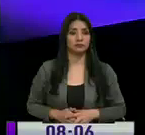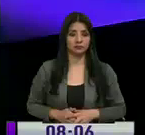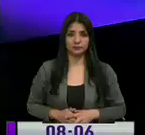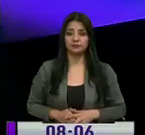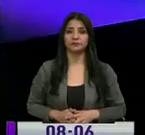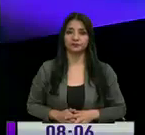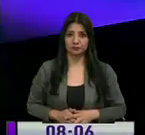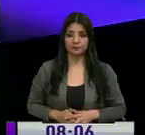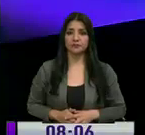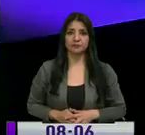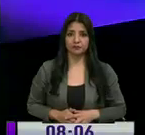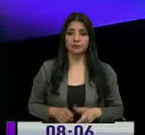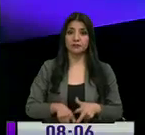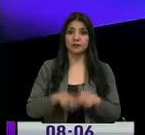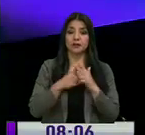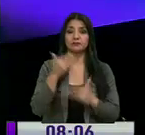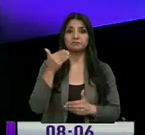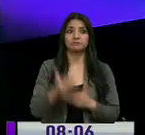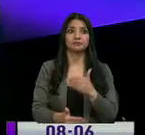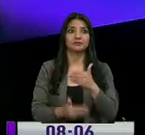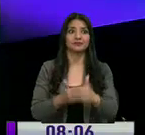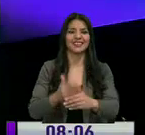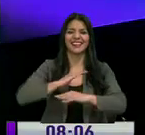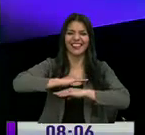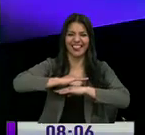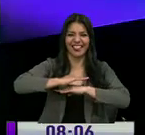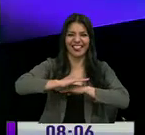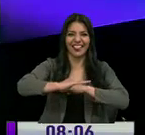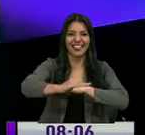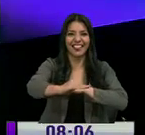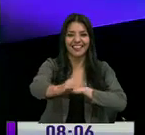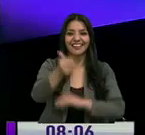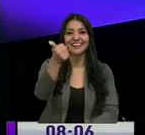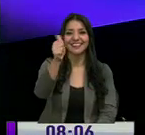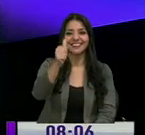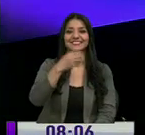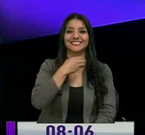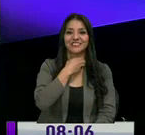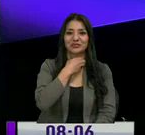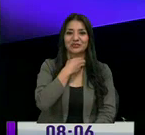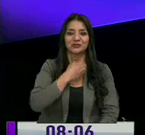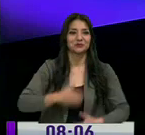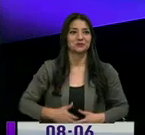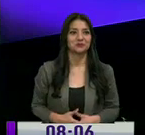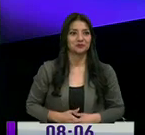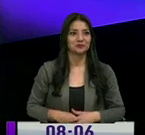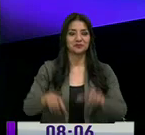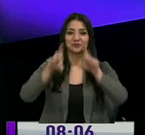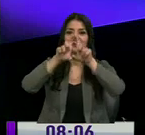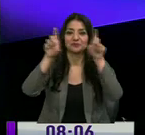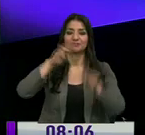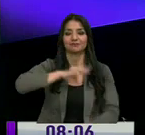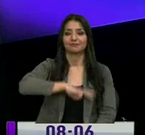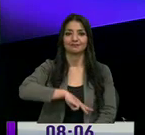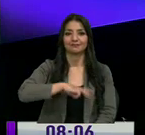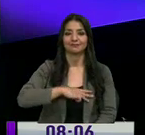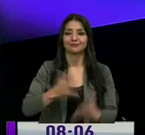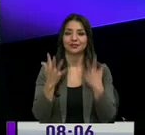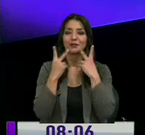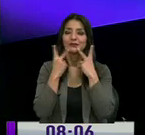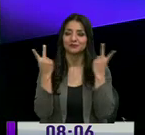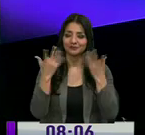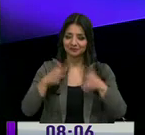Se comenzó el proceso de reafastado, esto es, en el día 10 de agosto, que realiza la empresa metropolitana de obras